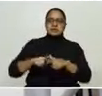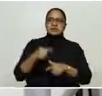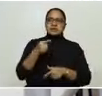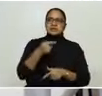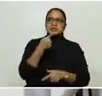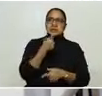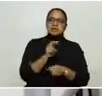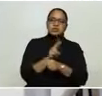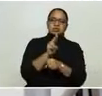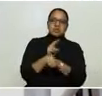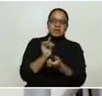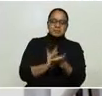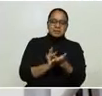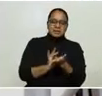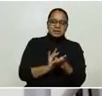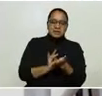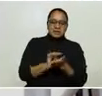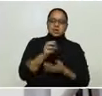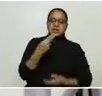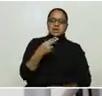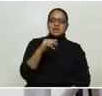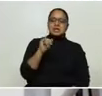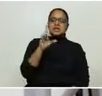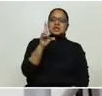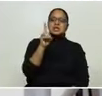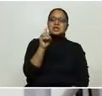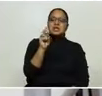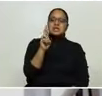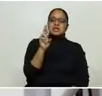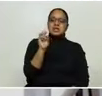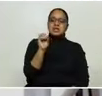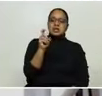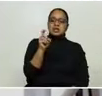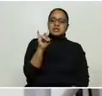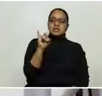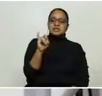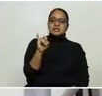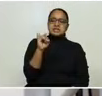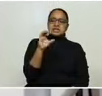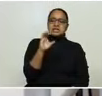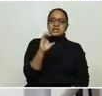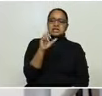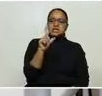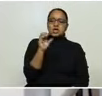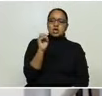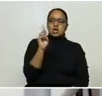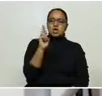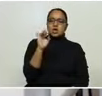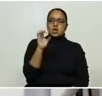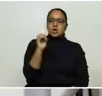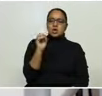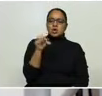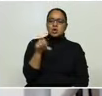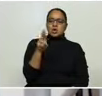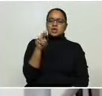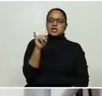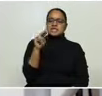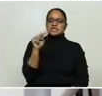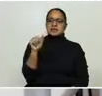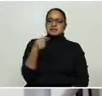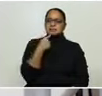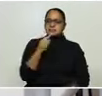la hidroxicloroquina? La hidroxicloroquina provoca un cambio en el electrocardiograma, o puede provocar un cambio